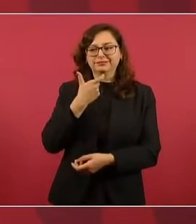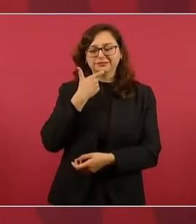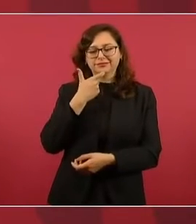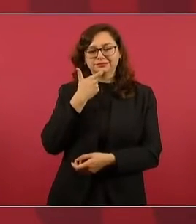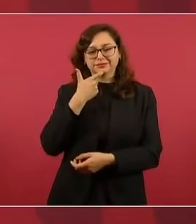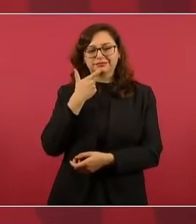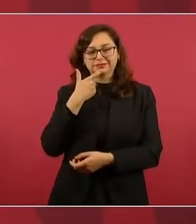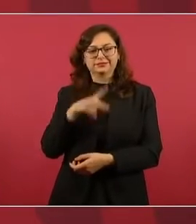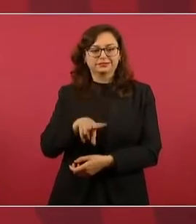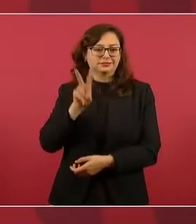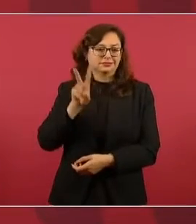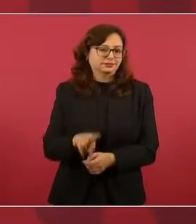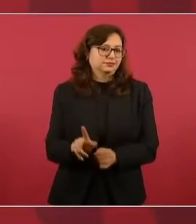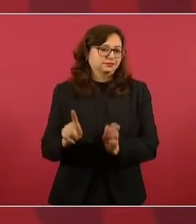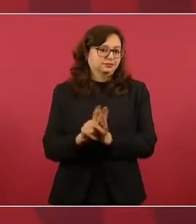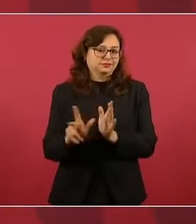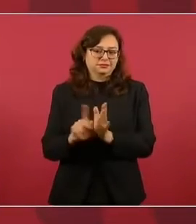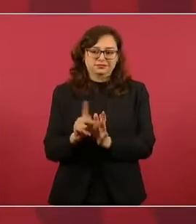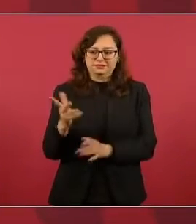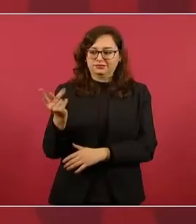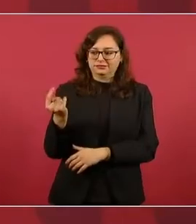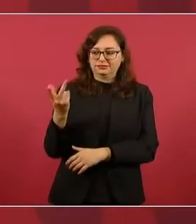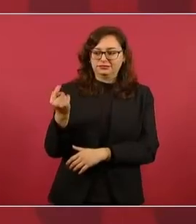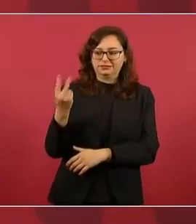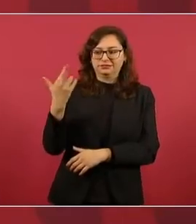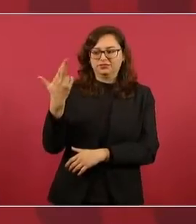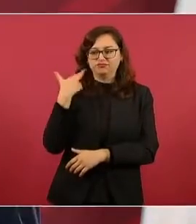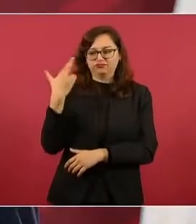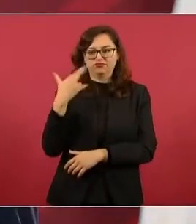Eso es cuarto poder.